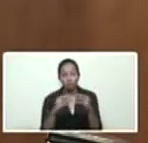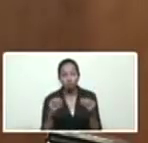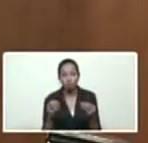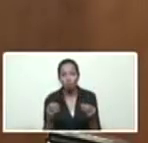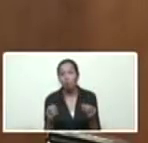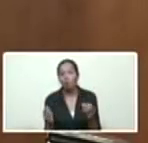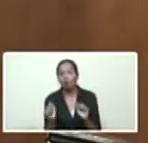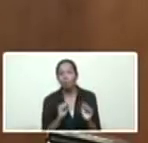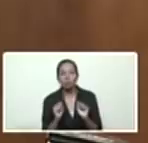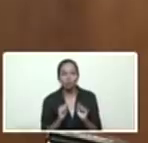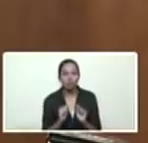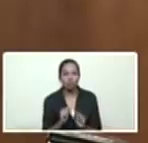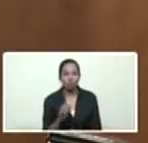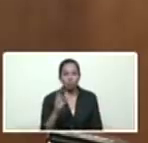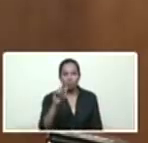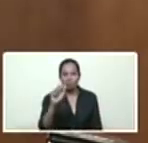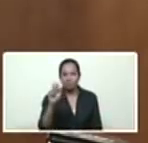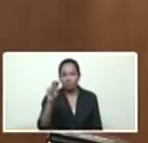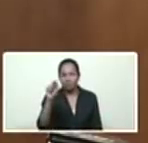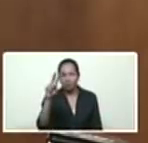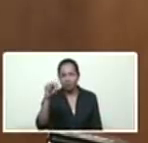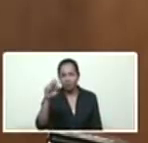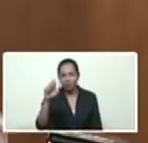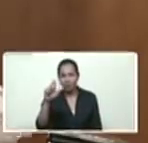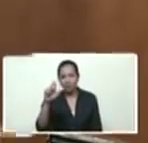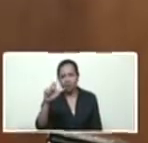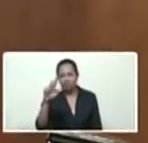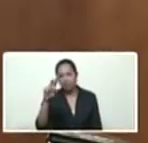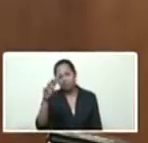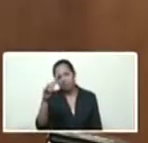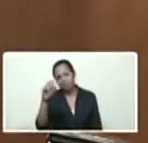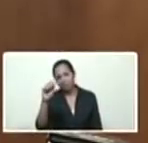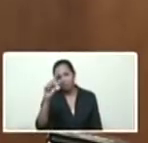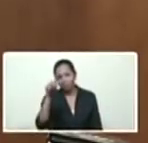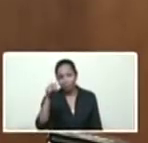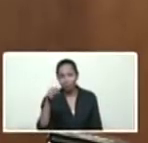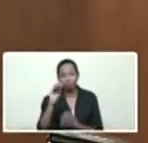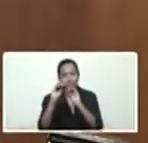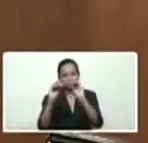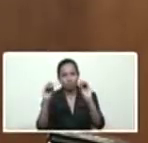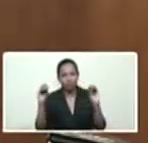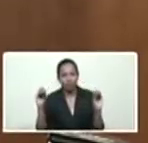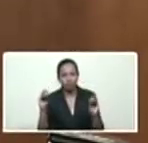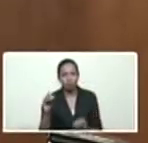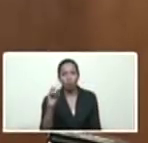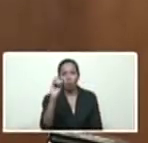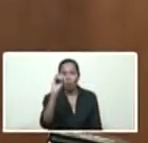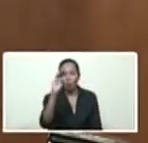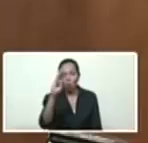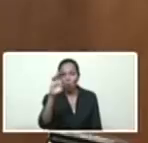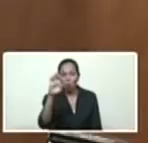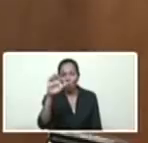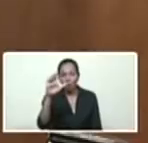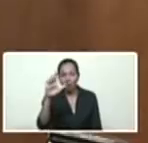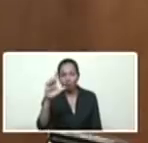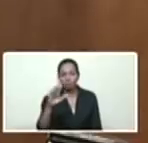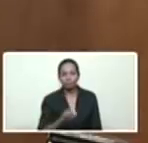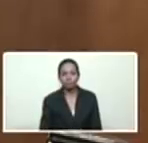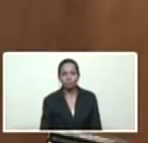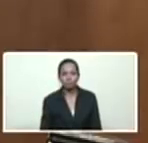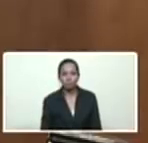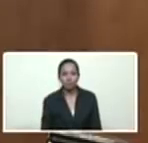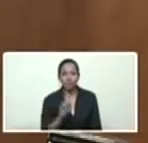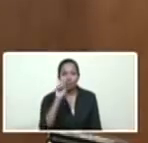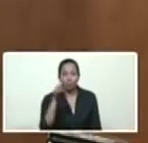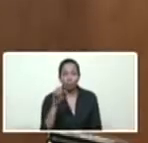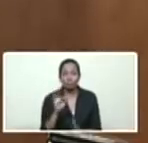Fernanda Bolaño, llamo a la OVE, la Organización Bolivariana de Estudiantes, a la FEBEP, llamo a la Federación de